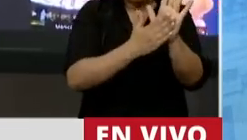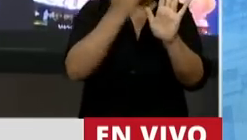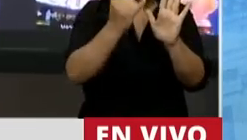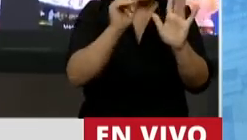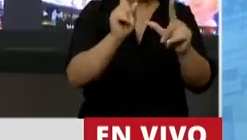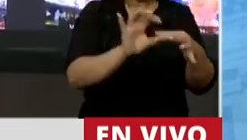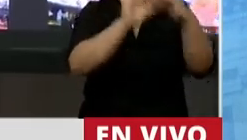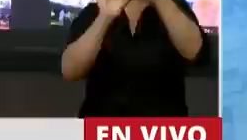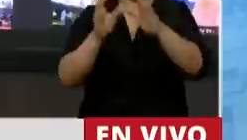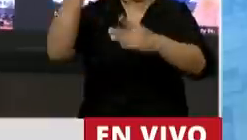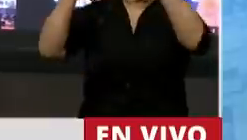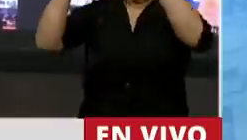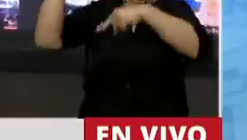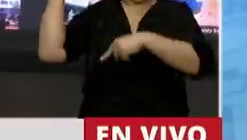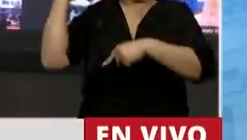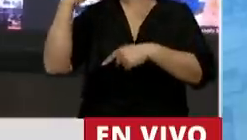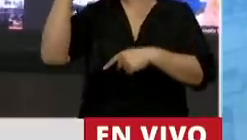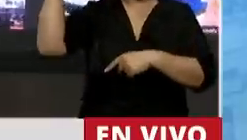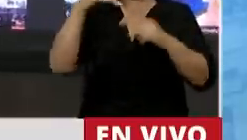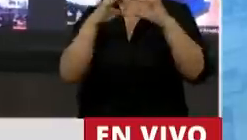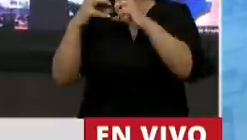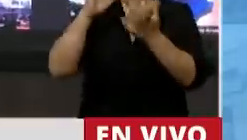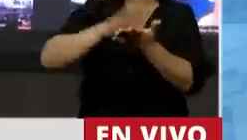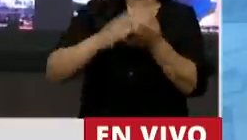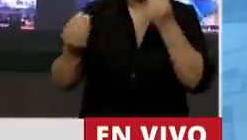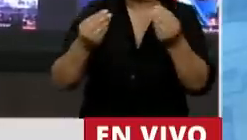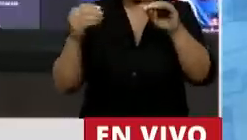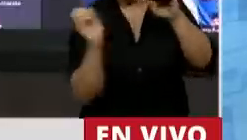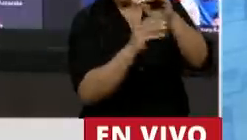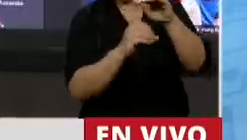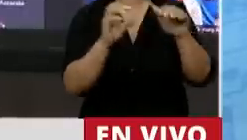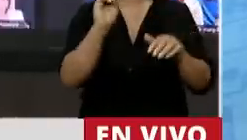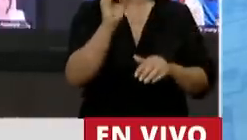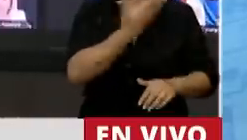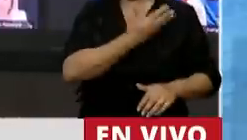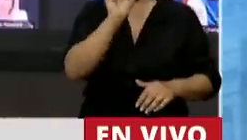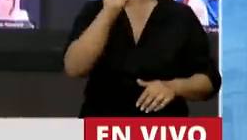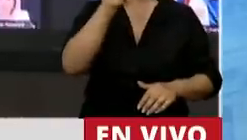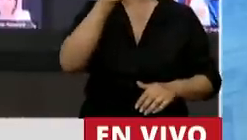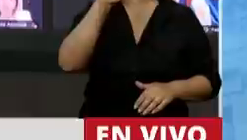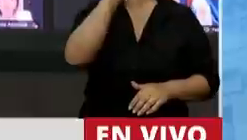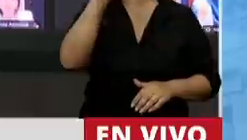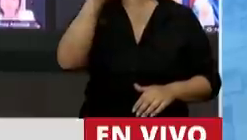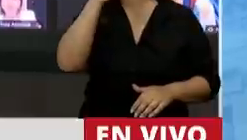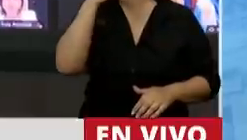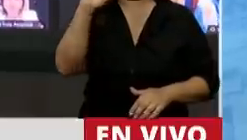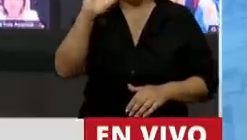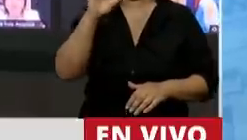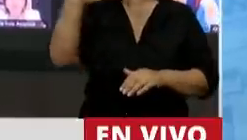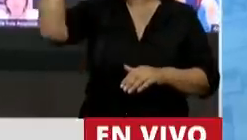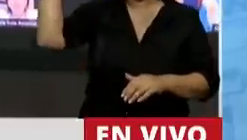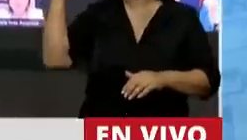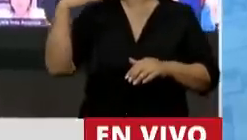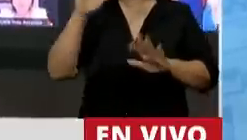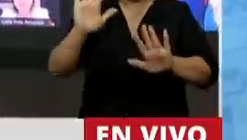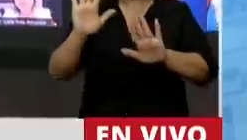en ocasión de discutir lo que se denominó el ahorro forzoso. Un proyecto enviado por el gobierno democrático